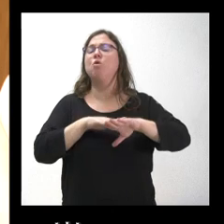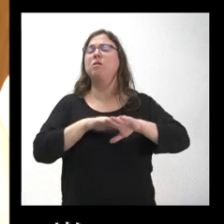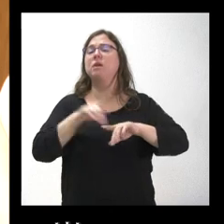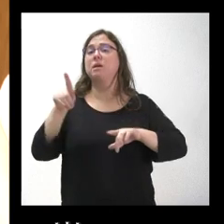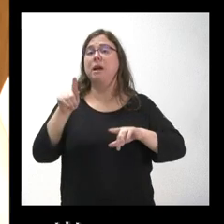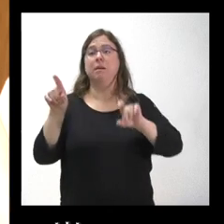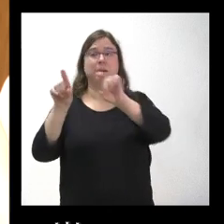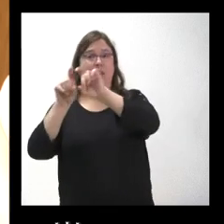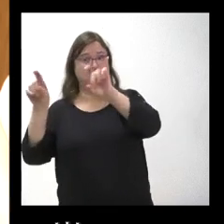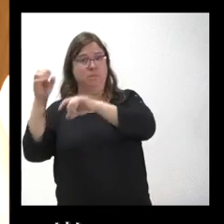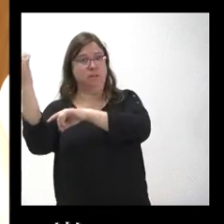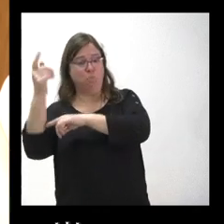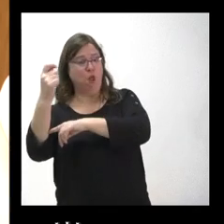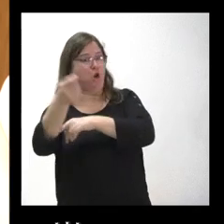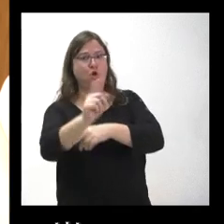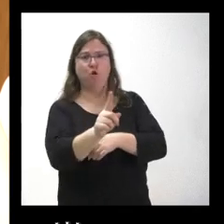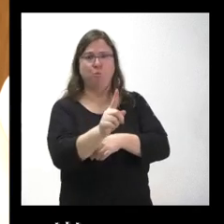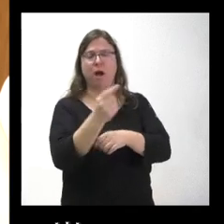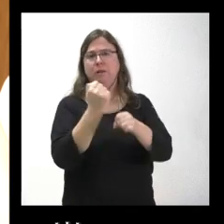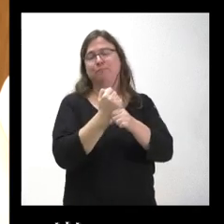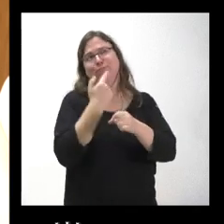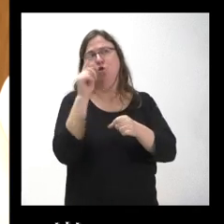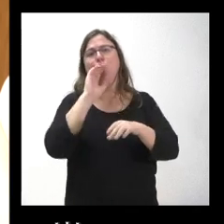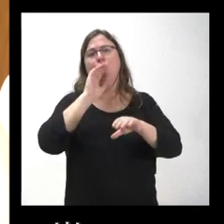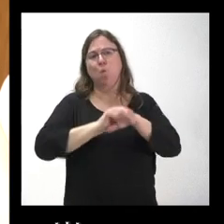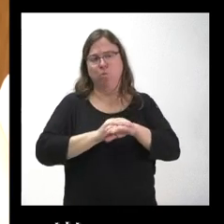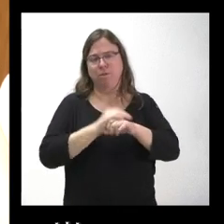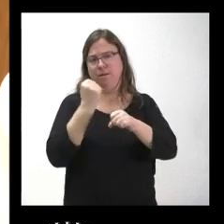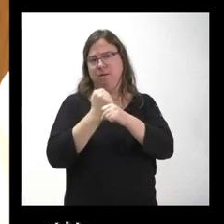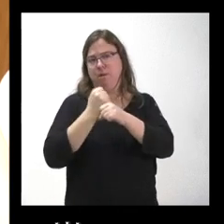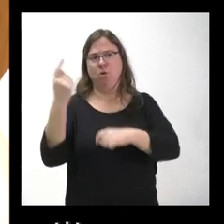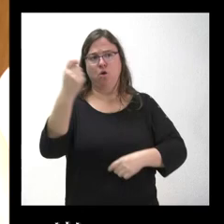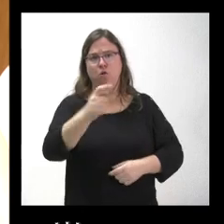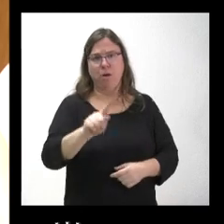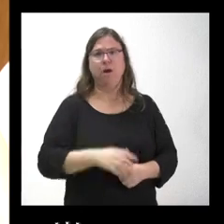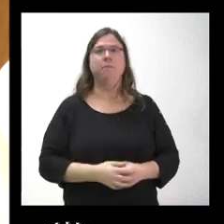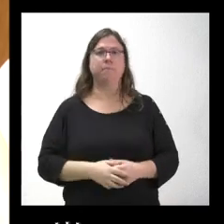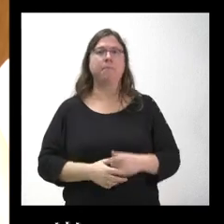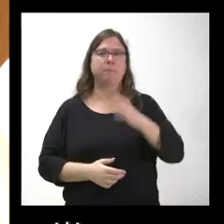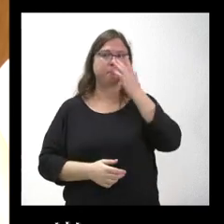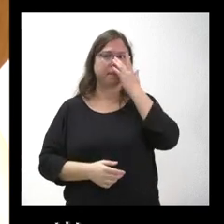concesionaria no cumple, digamos, con los trabajadores a nivel económico.